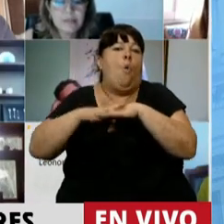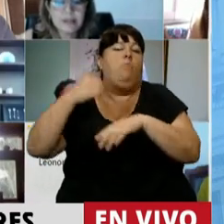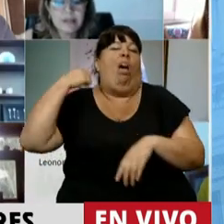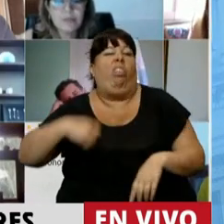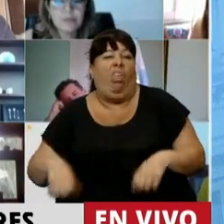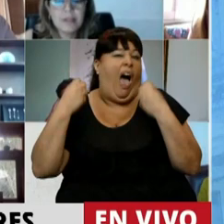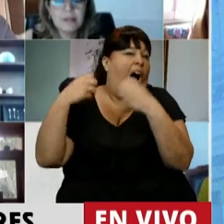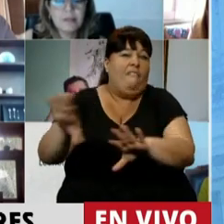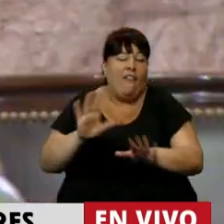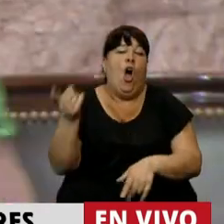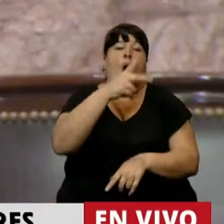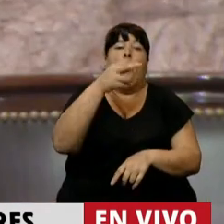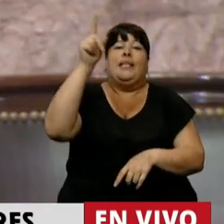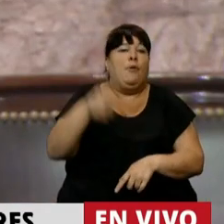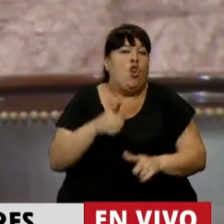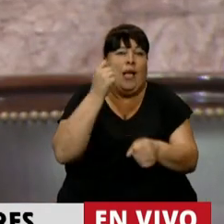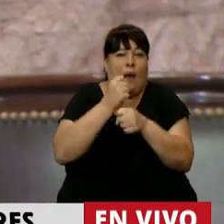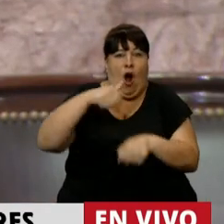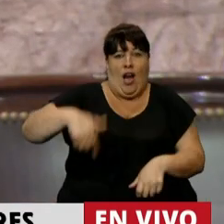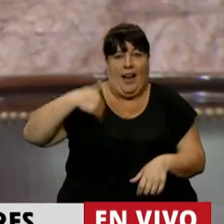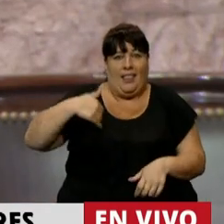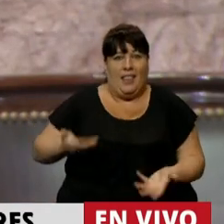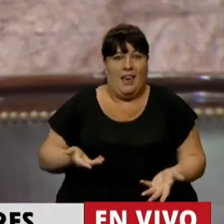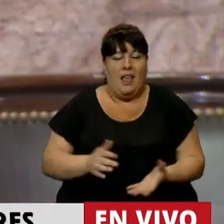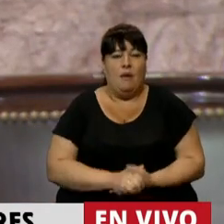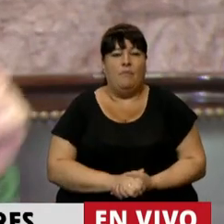desaliento, un 20% de desocupación tenemos en la Argentina.